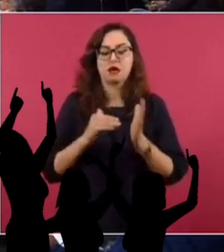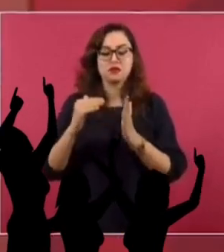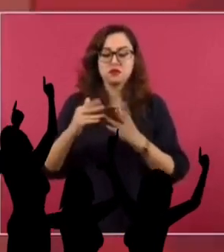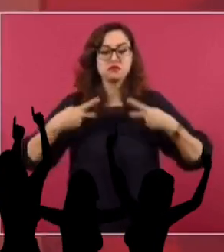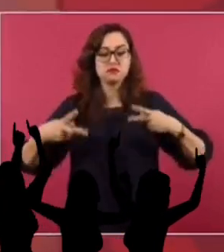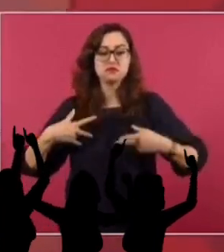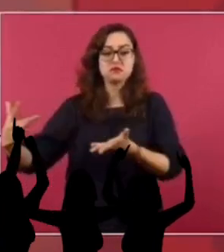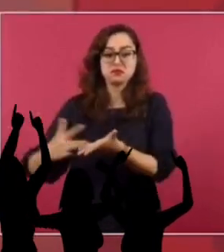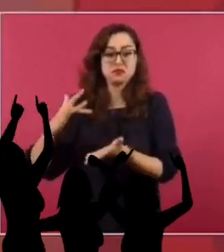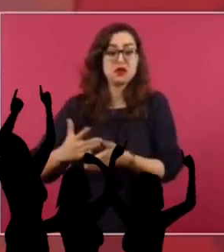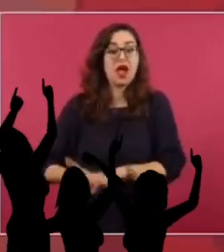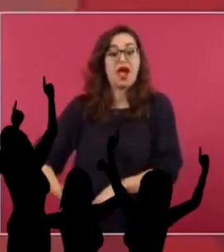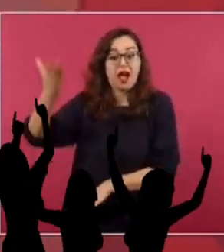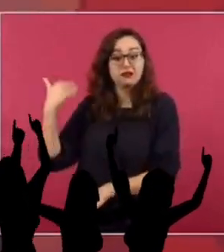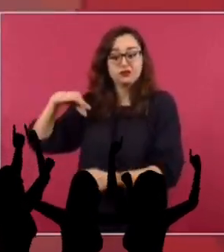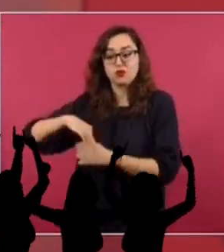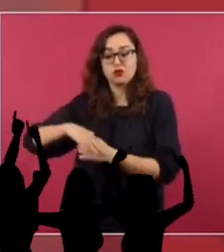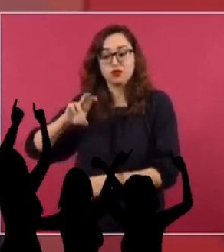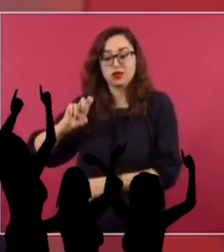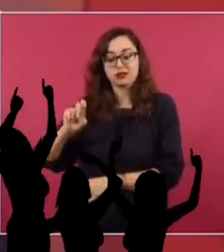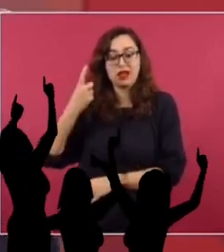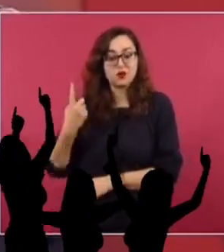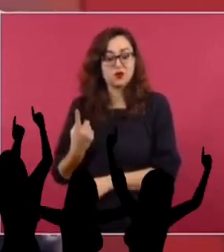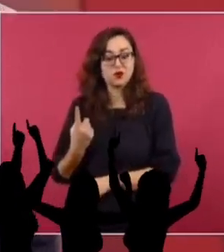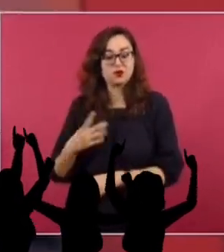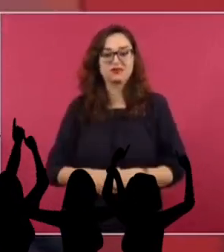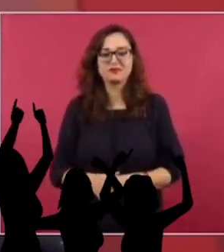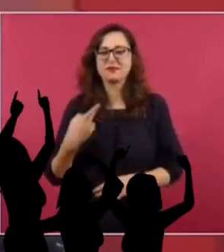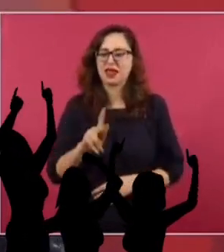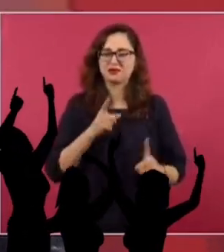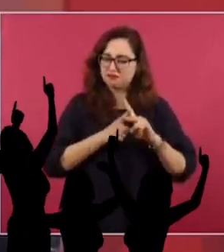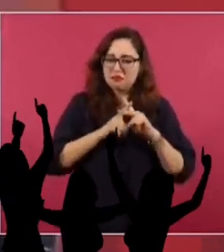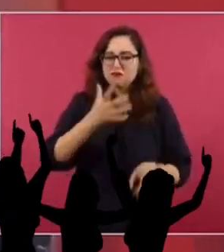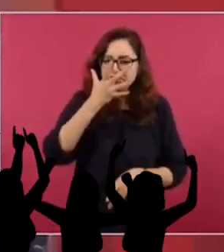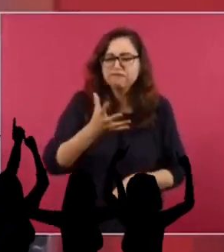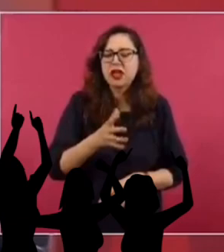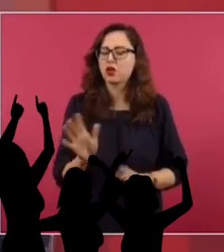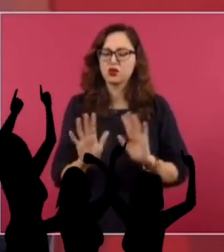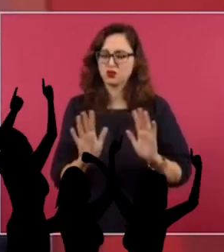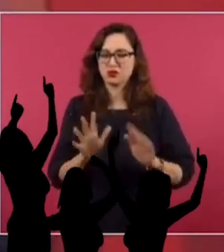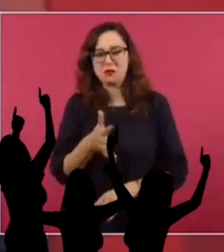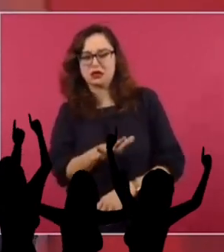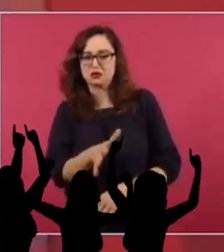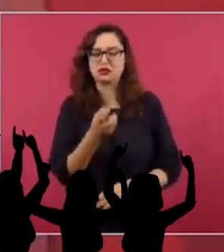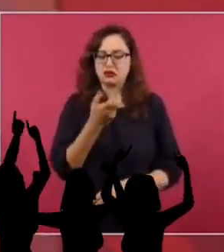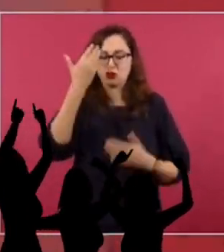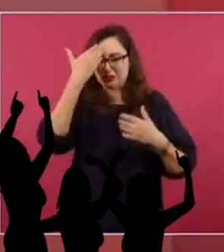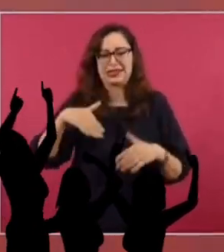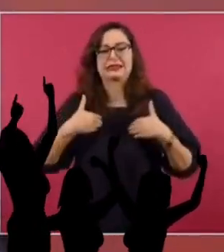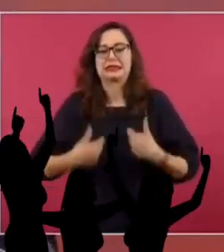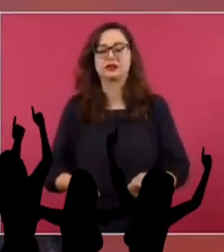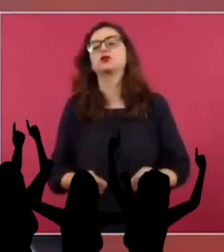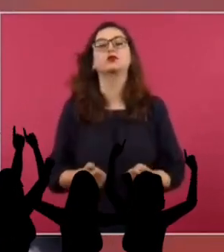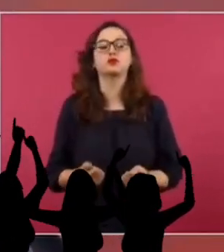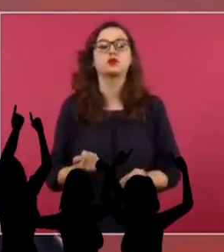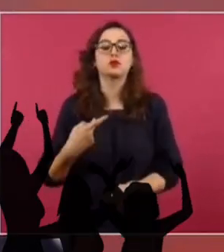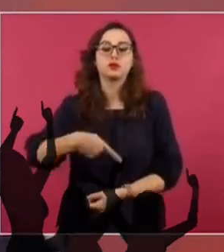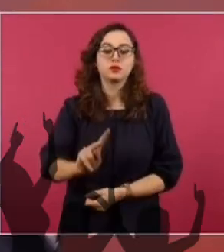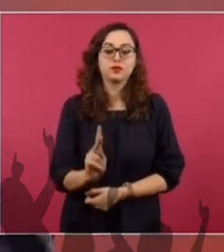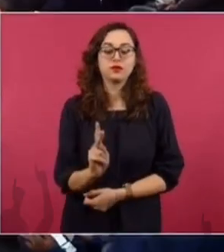Y saqué 31. Claro, no es así. No es así. Pero,